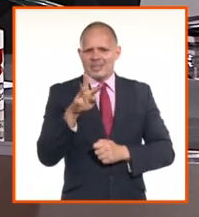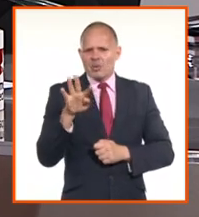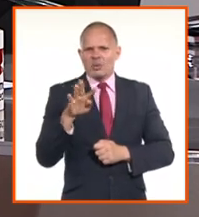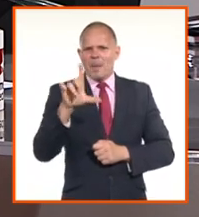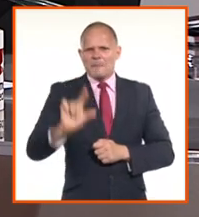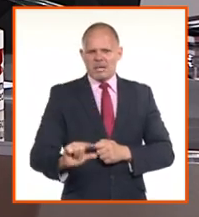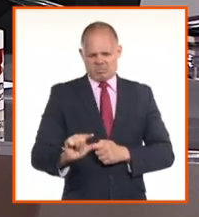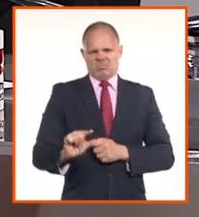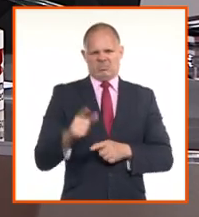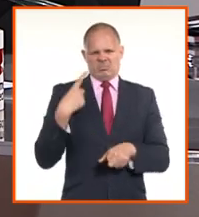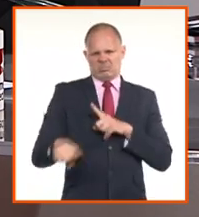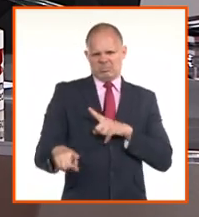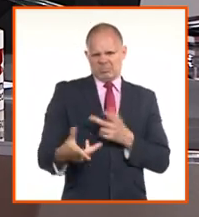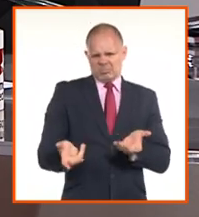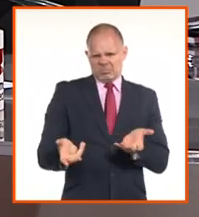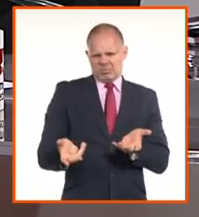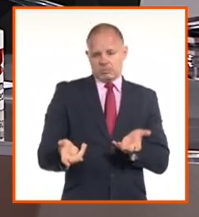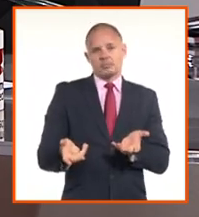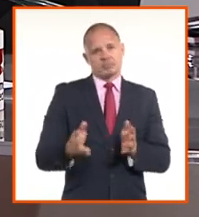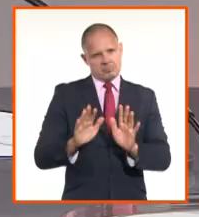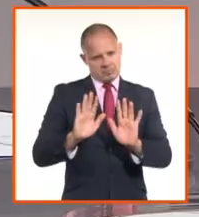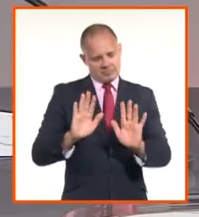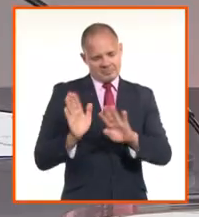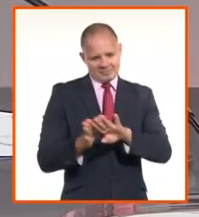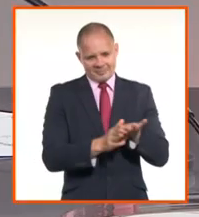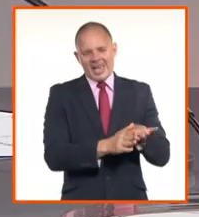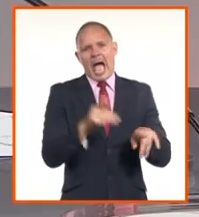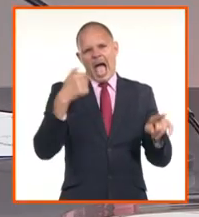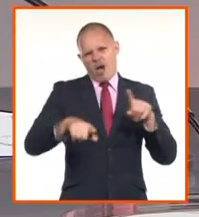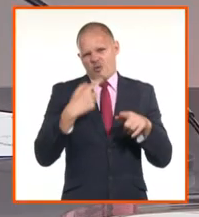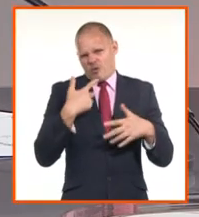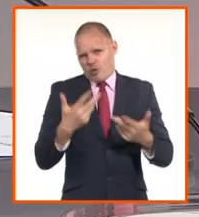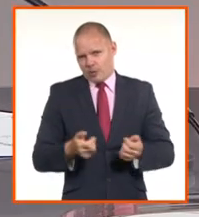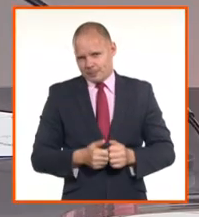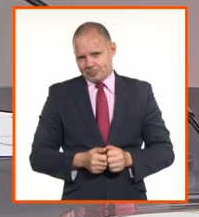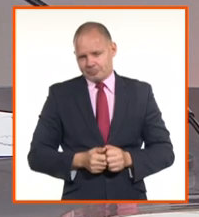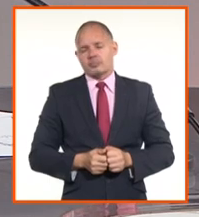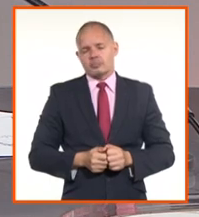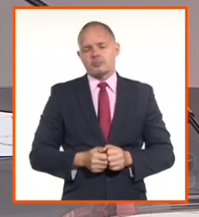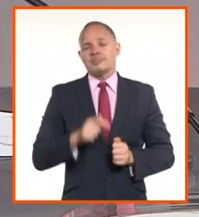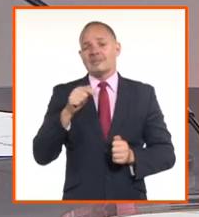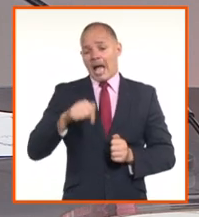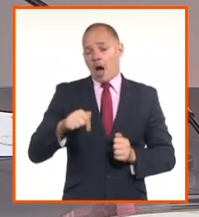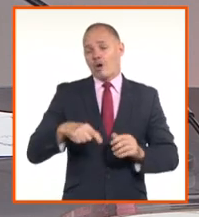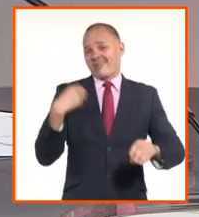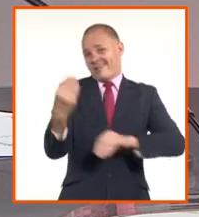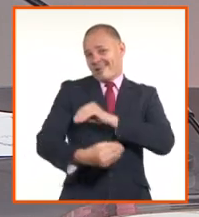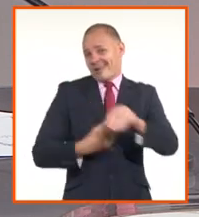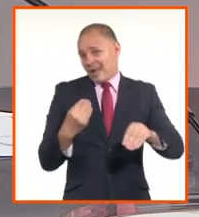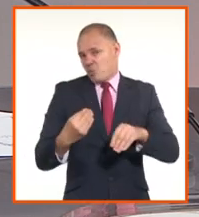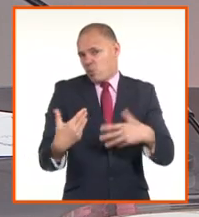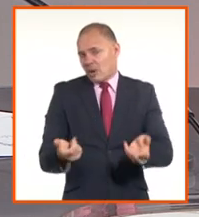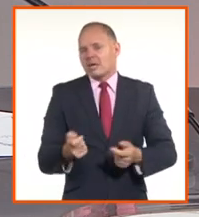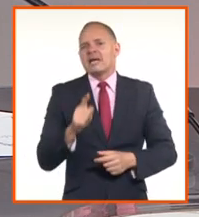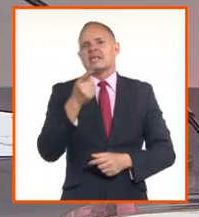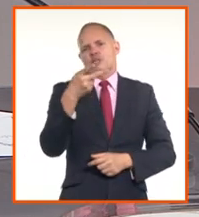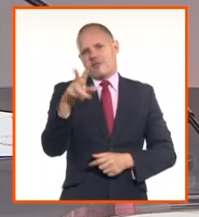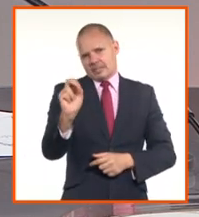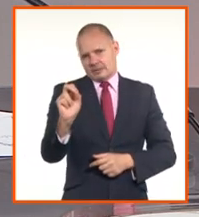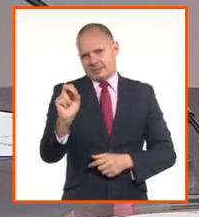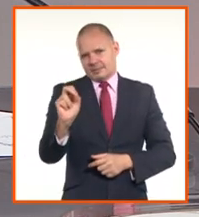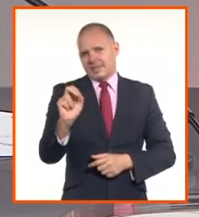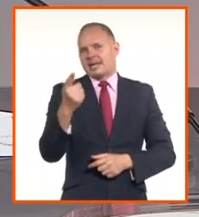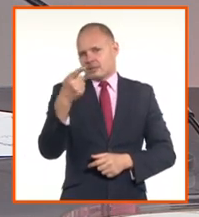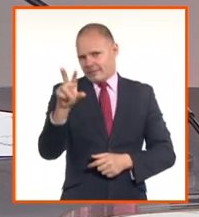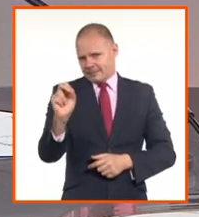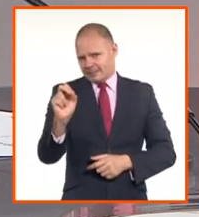la tasa de cambio de 120 es la tasa de cambio como expliqué que se fija del peso cubano contra el dólar.